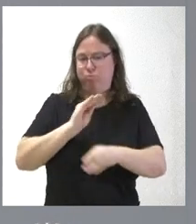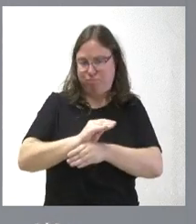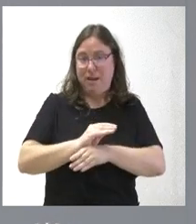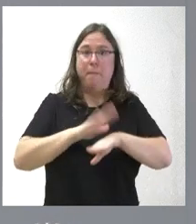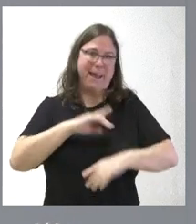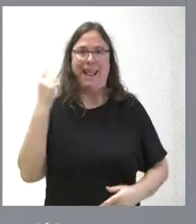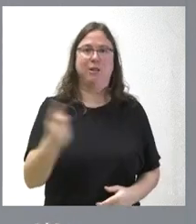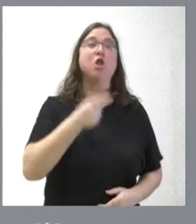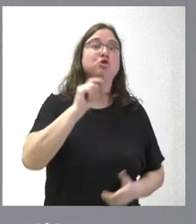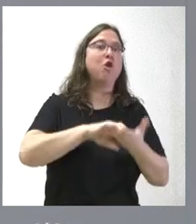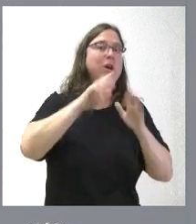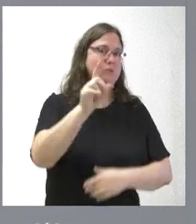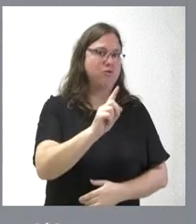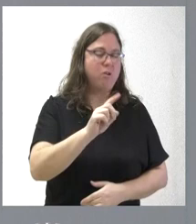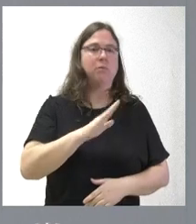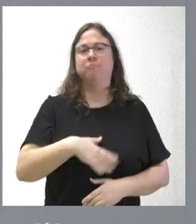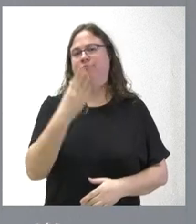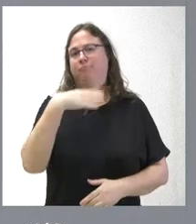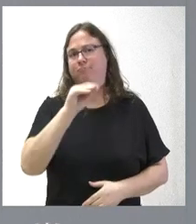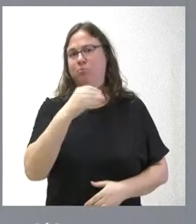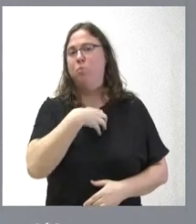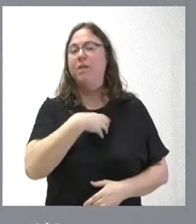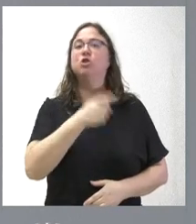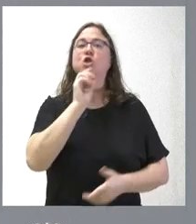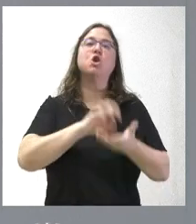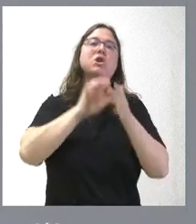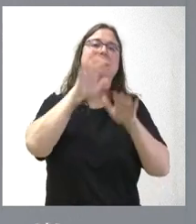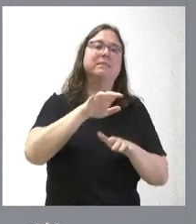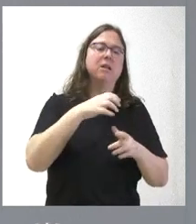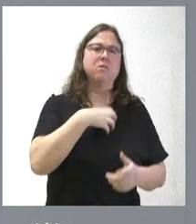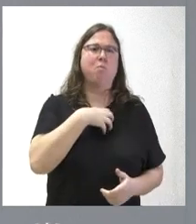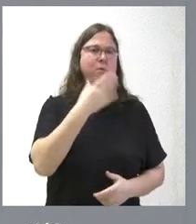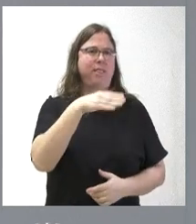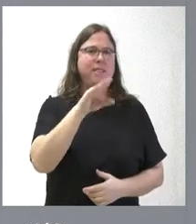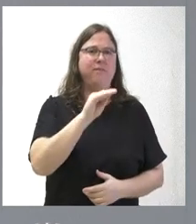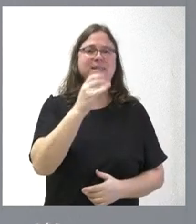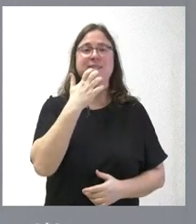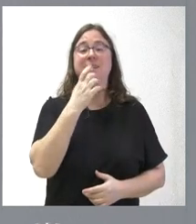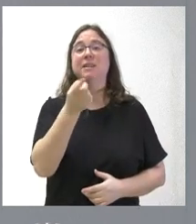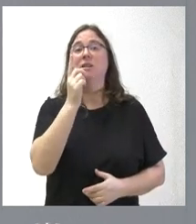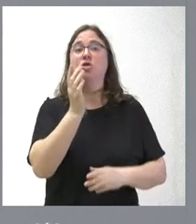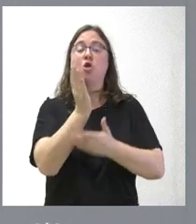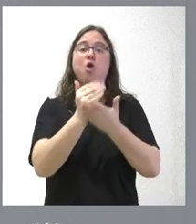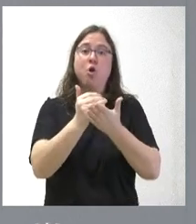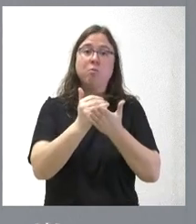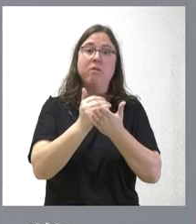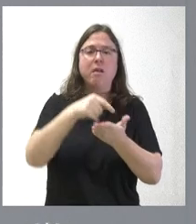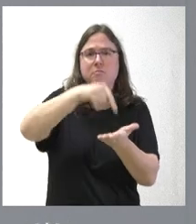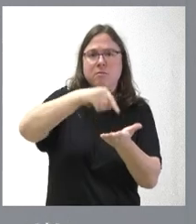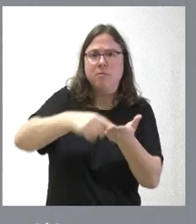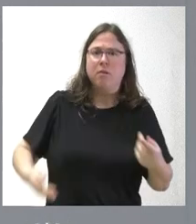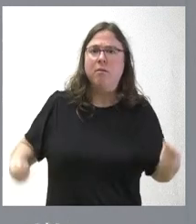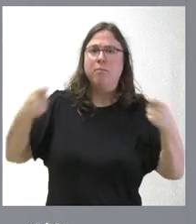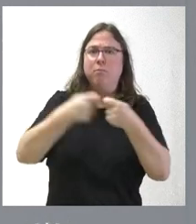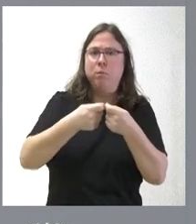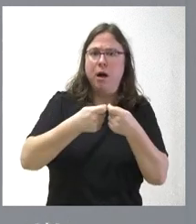no solo para Castile y León. podríamos entender que solo para Castile y León y no podríamos entender que solo nuestra comunidad autónoma se nos exija el copago de una